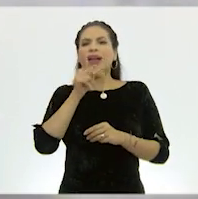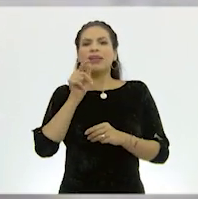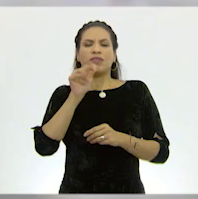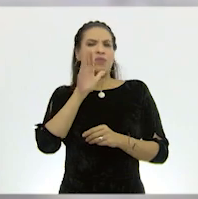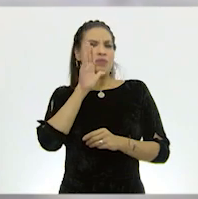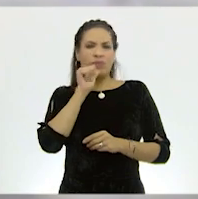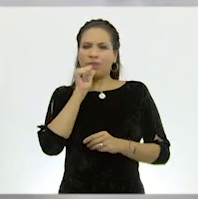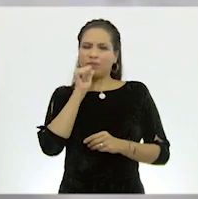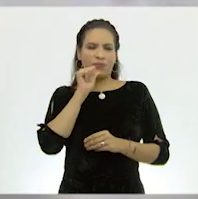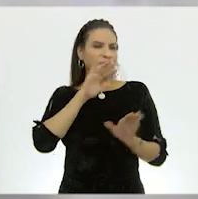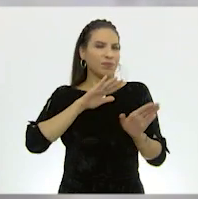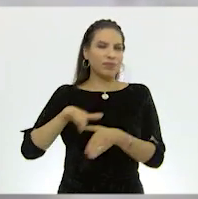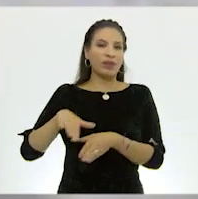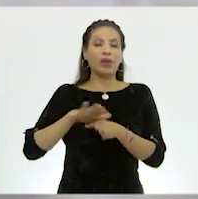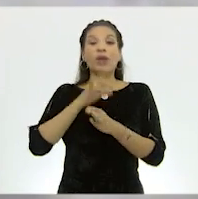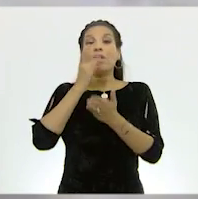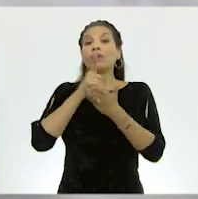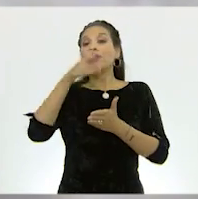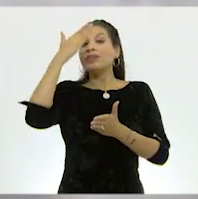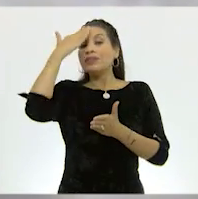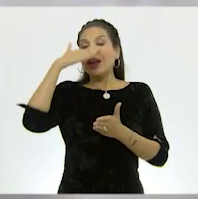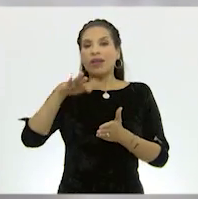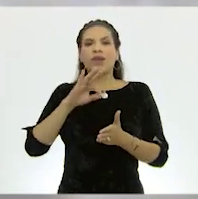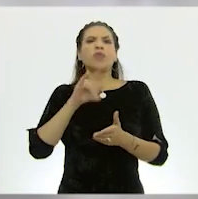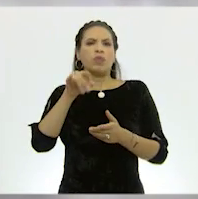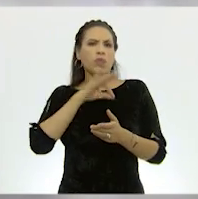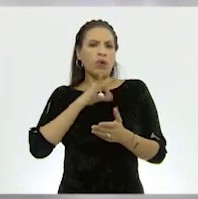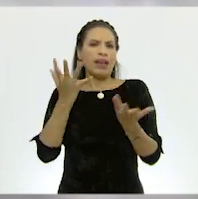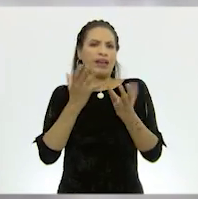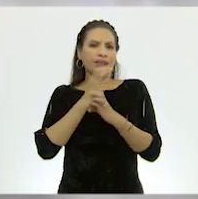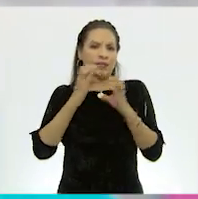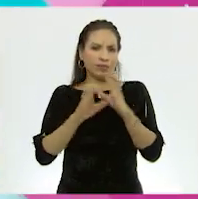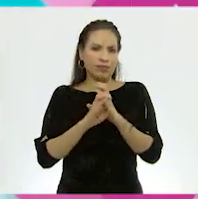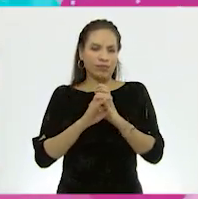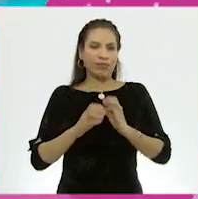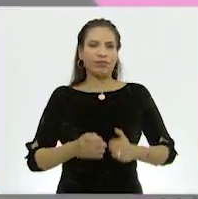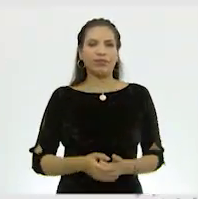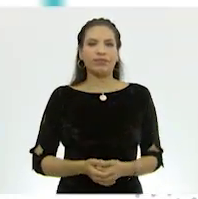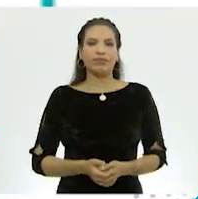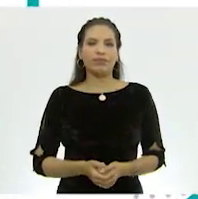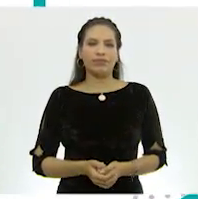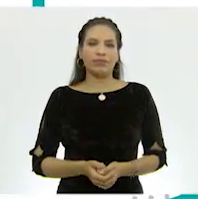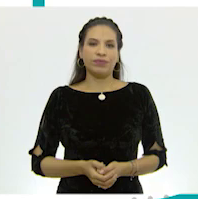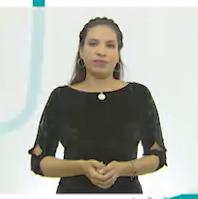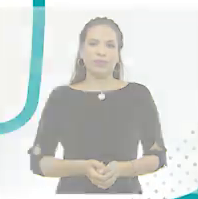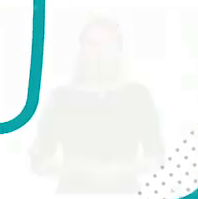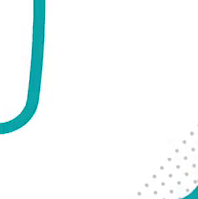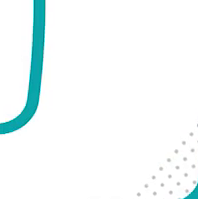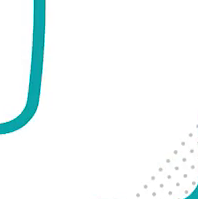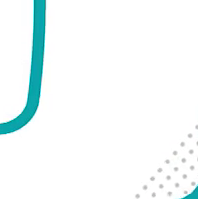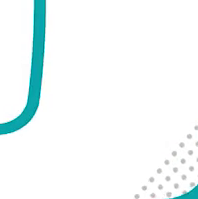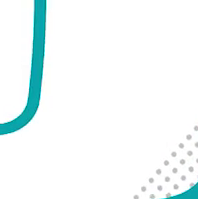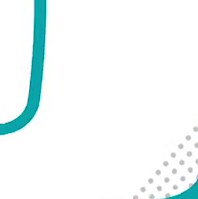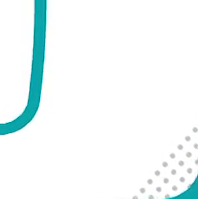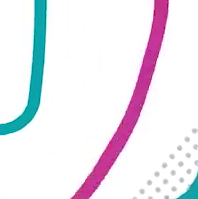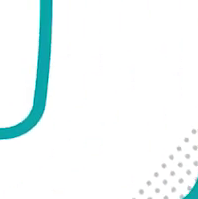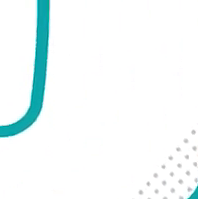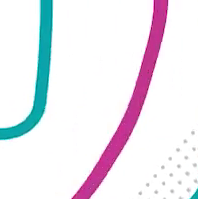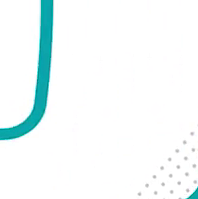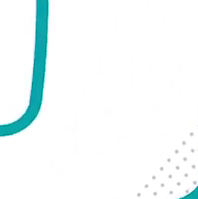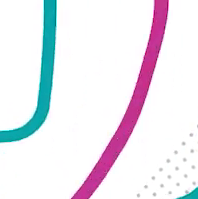el no se puede Porque solamente tú sabes hasta dónde puedes llegar ¡Gracias! ¡Gracias! ¡Gracias!